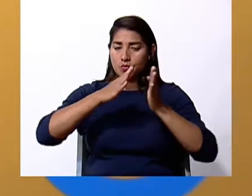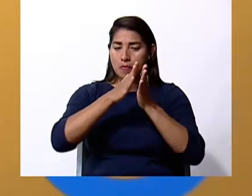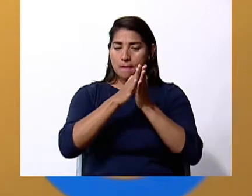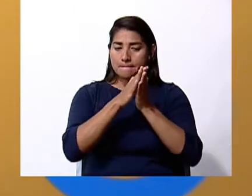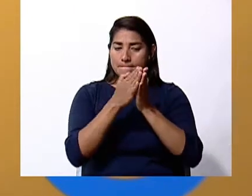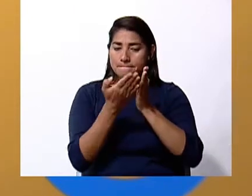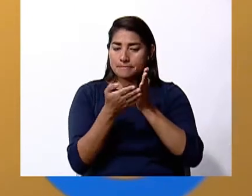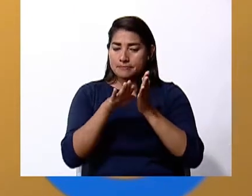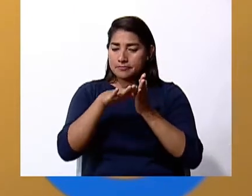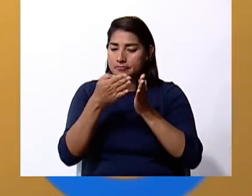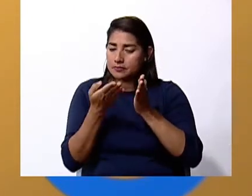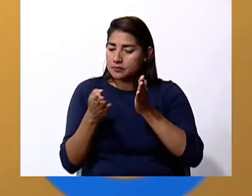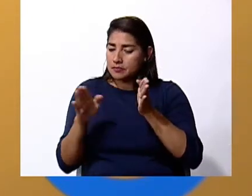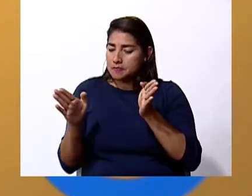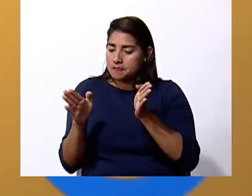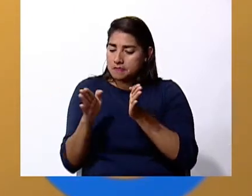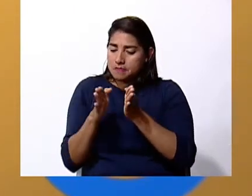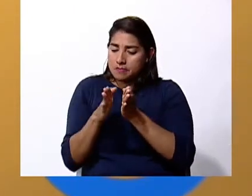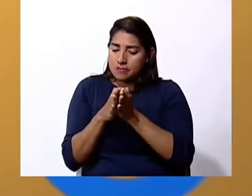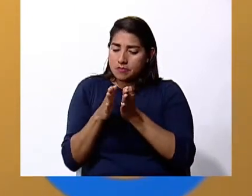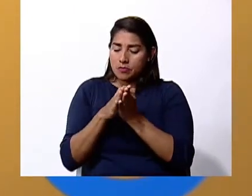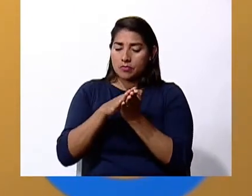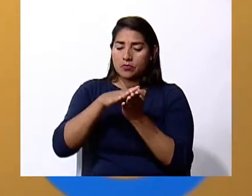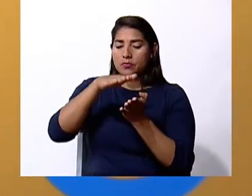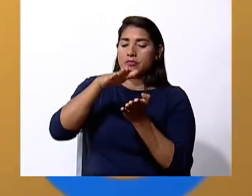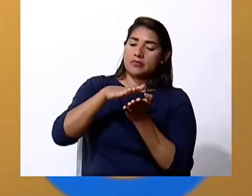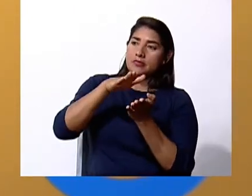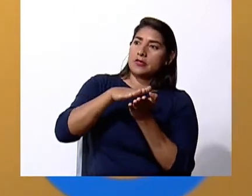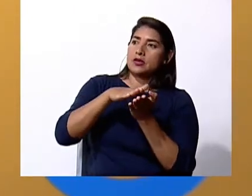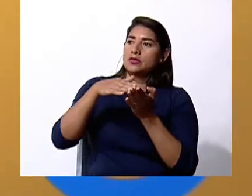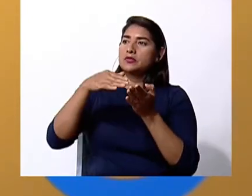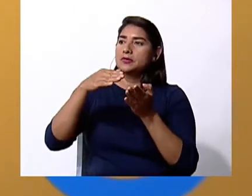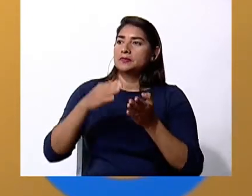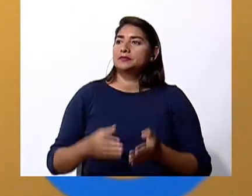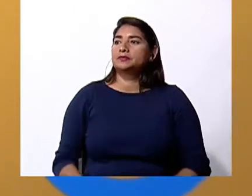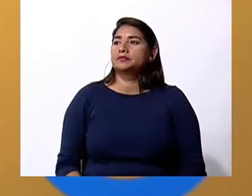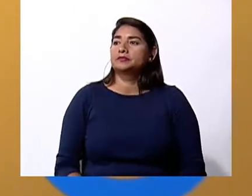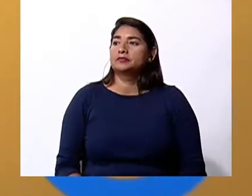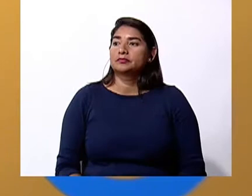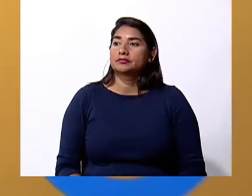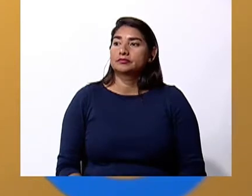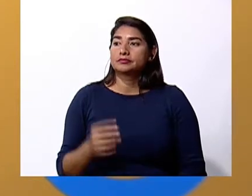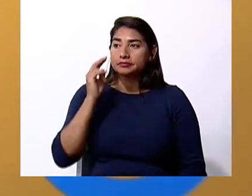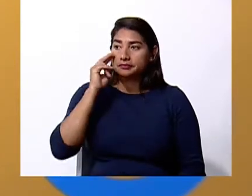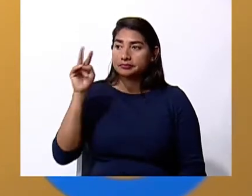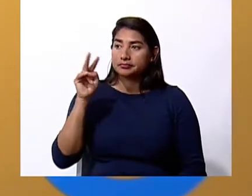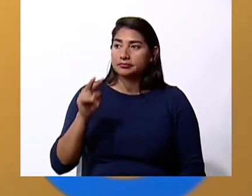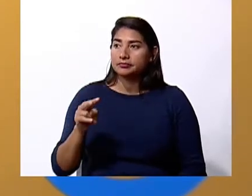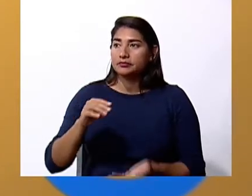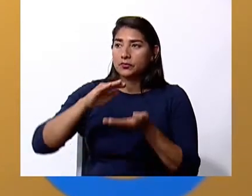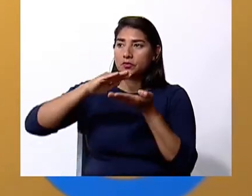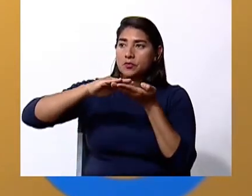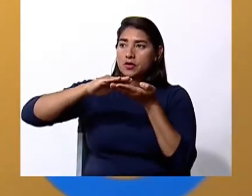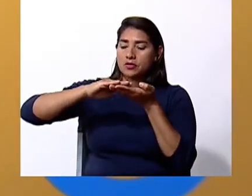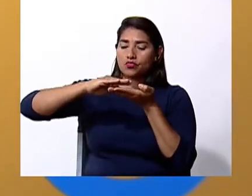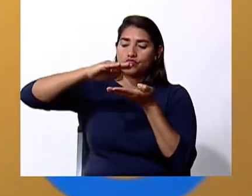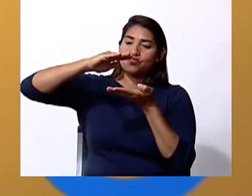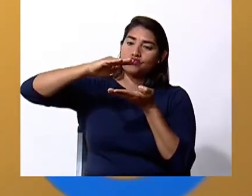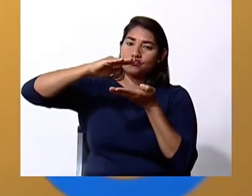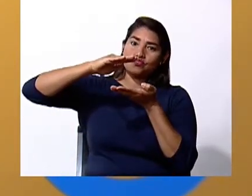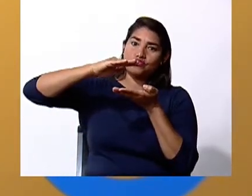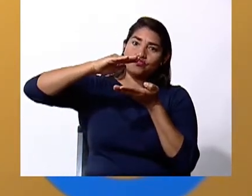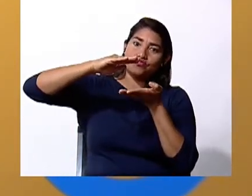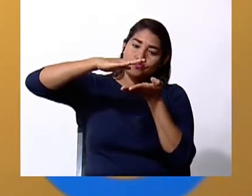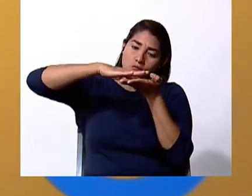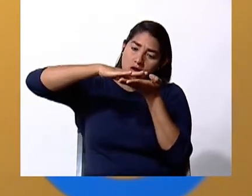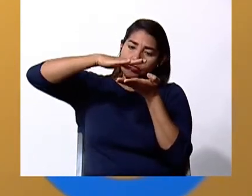con goma y lo pegan de esta manera. Y entonces les va a quedar, ven, que se va a ver más bonito porque queda como en